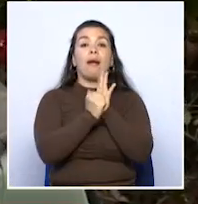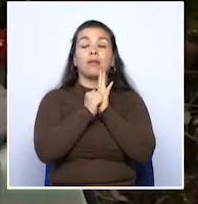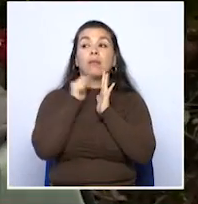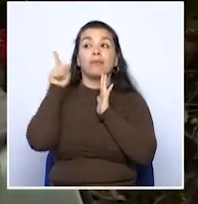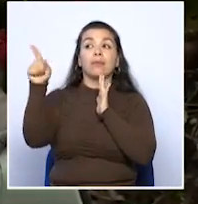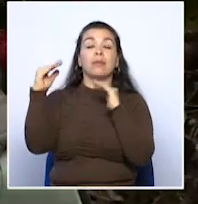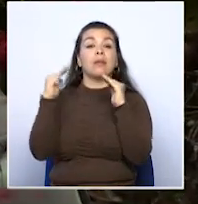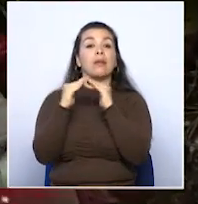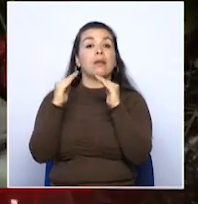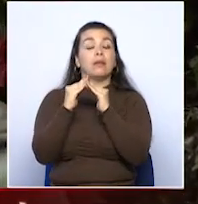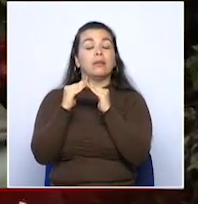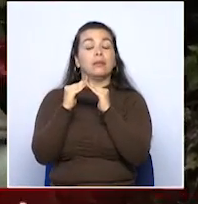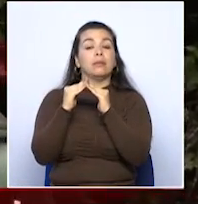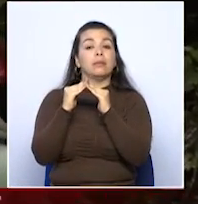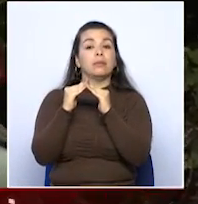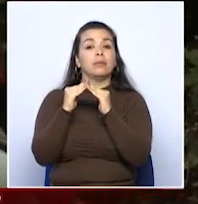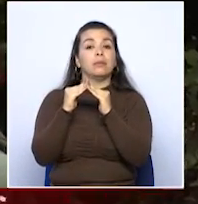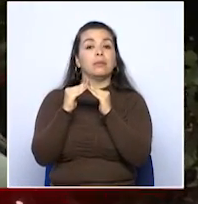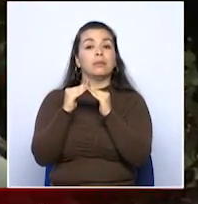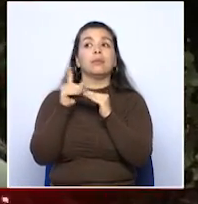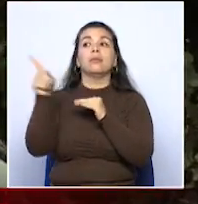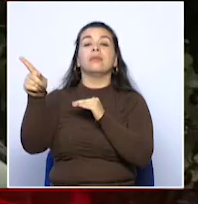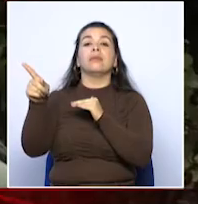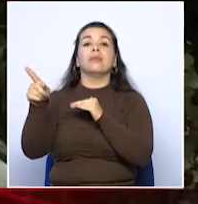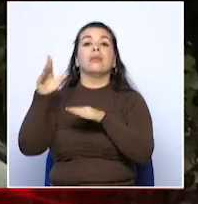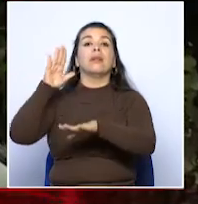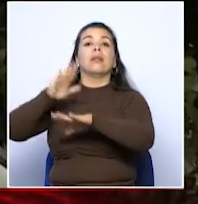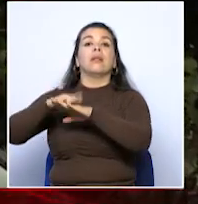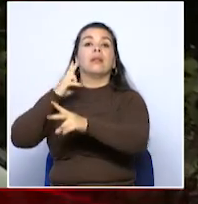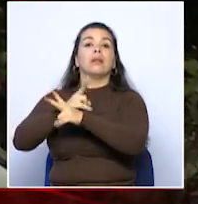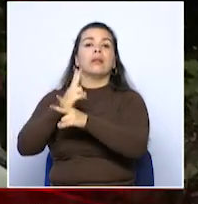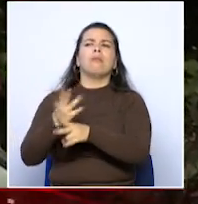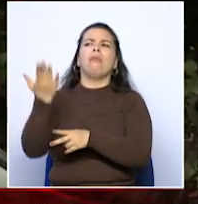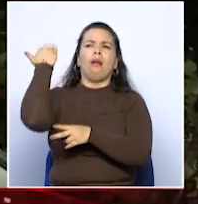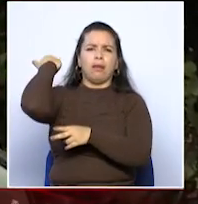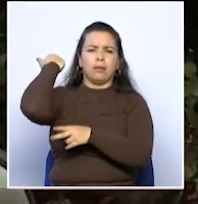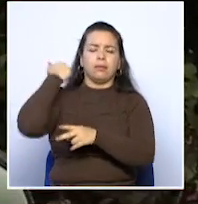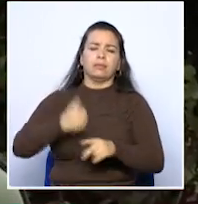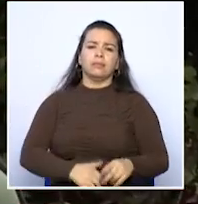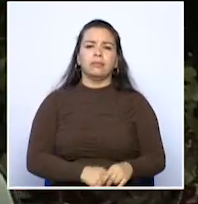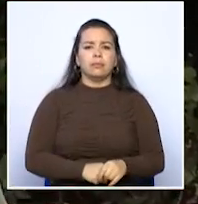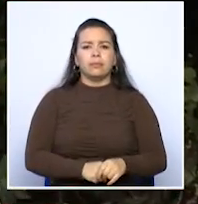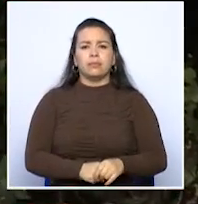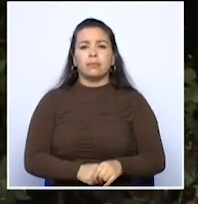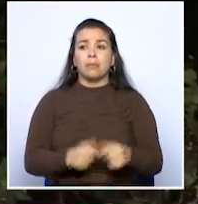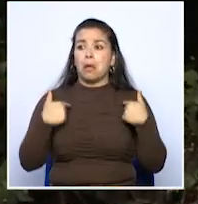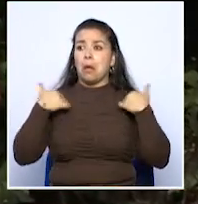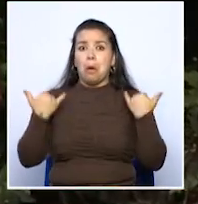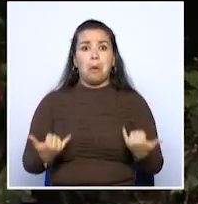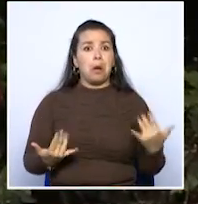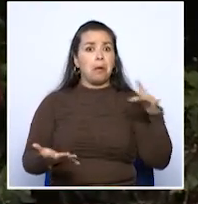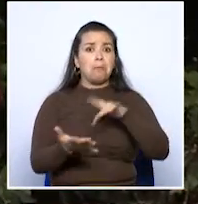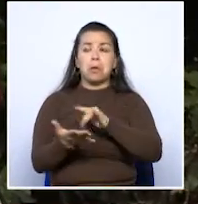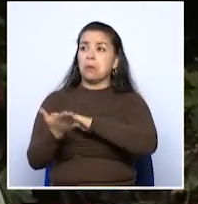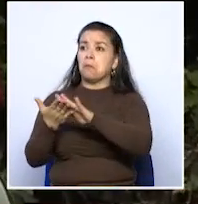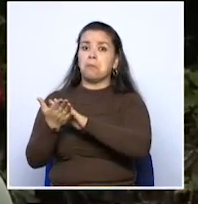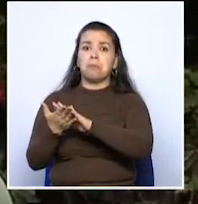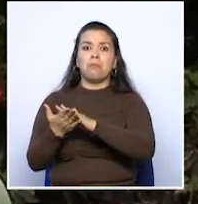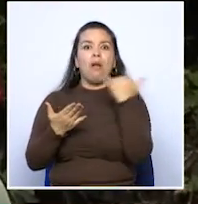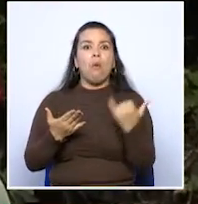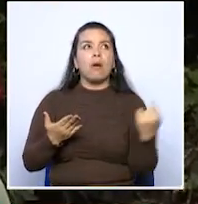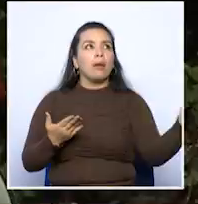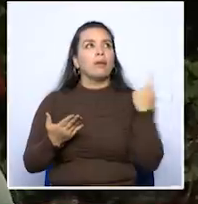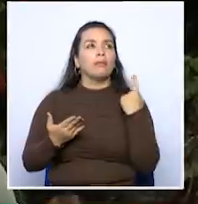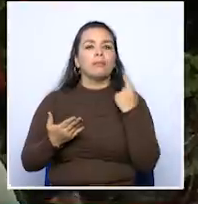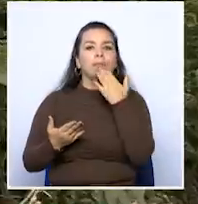donde esa casa está declarada en zona de alto riesgo hace mucho tiempo. Hasta el momento no ha venido nadie. Hasta ahora se asoman cuando